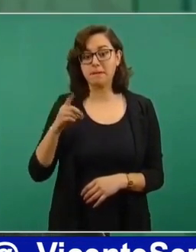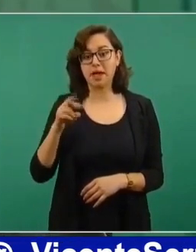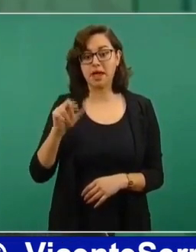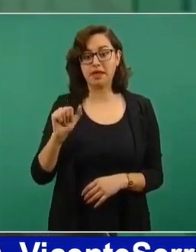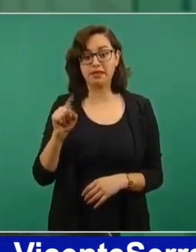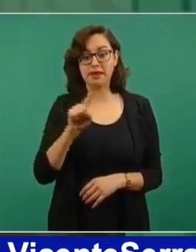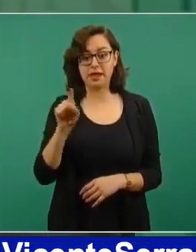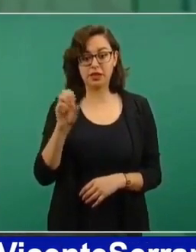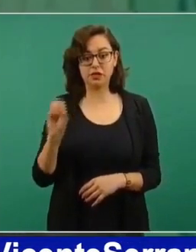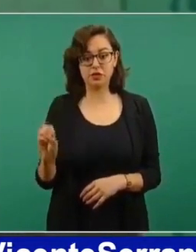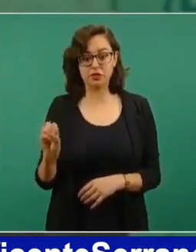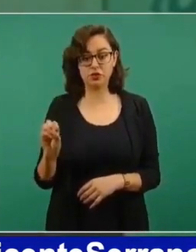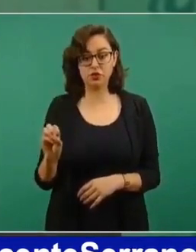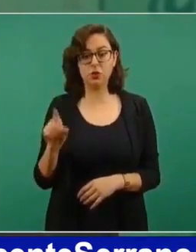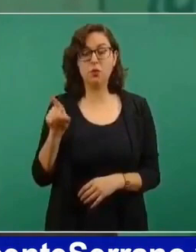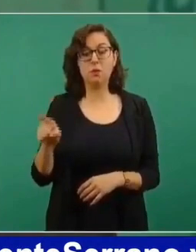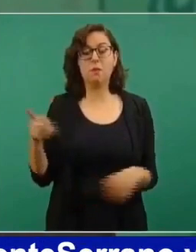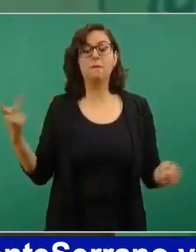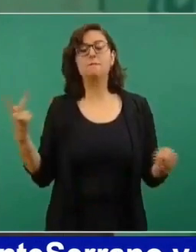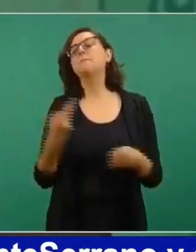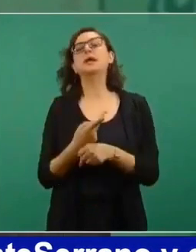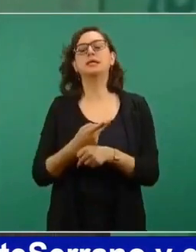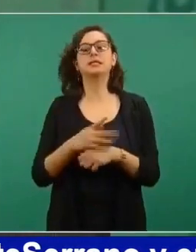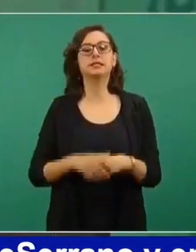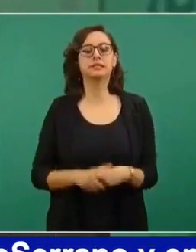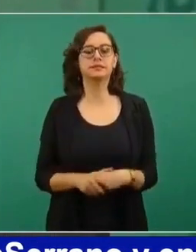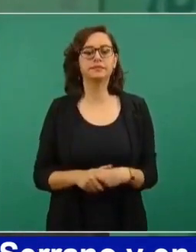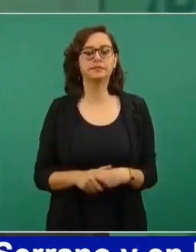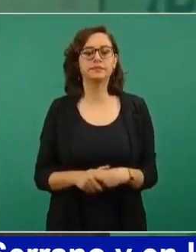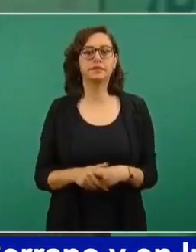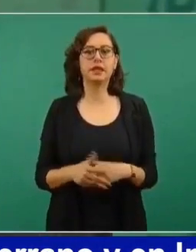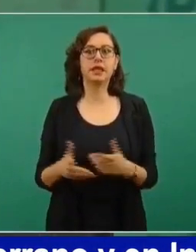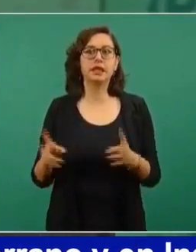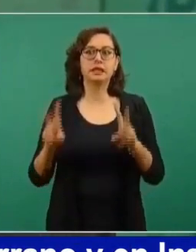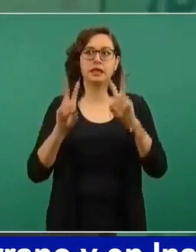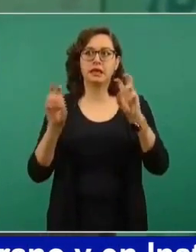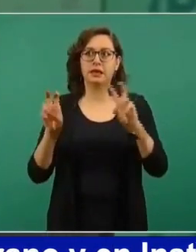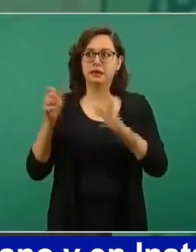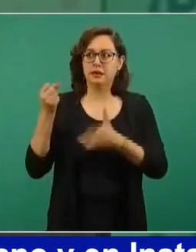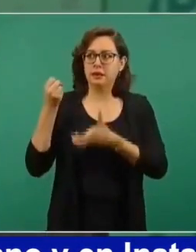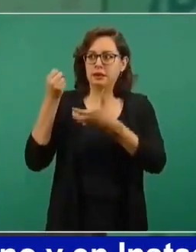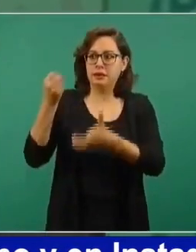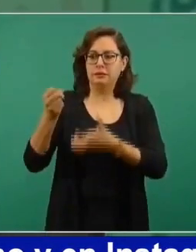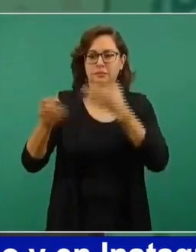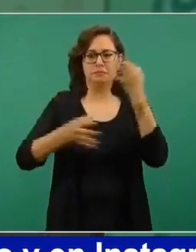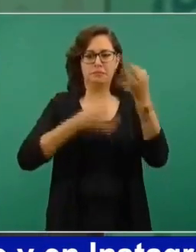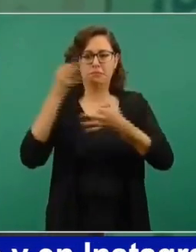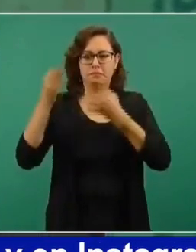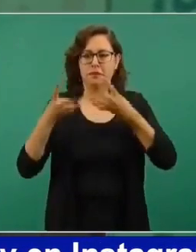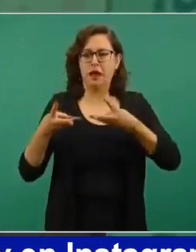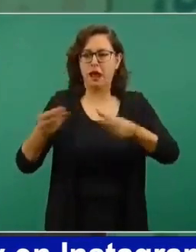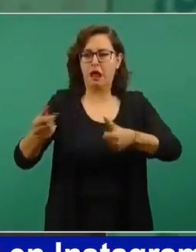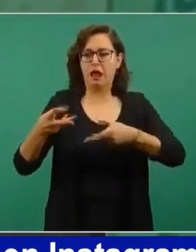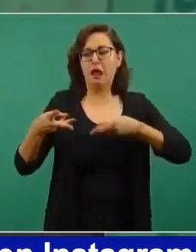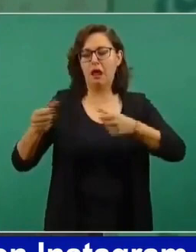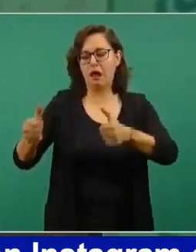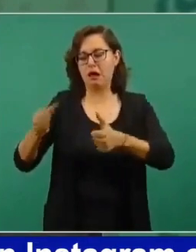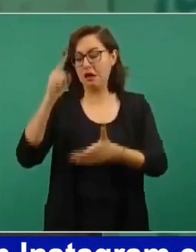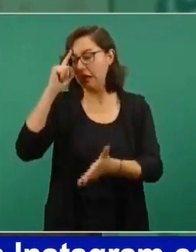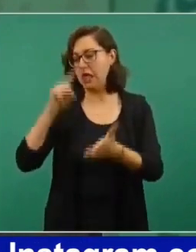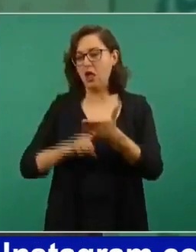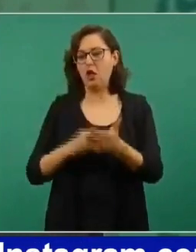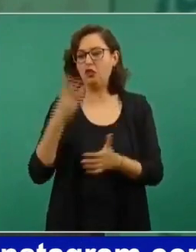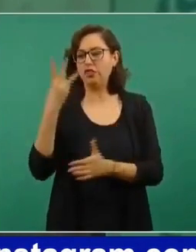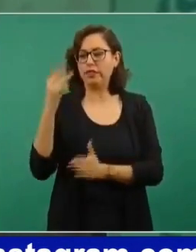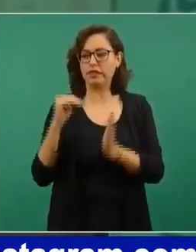el tope de campaña, en aquel entonces eran creo que 3 millones de